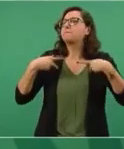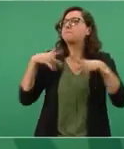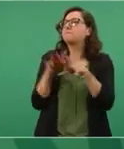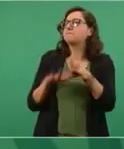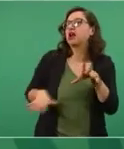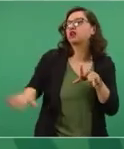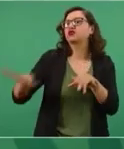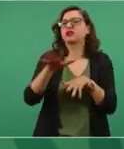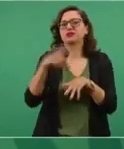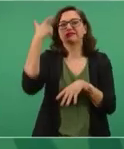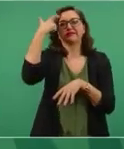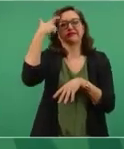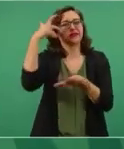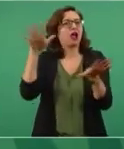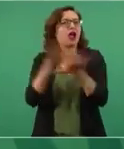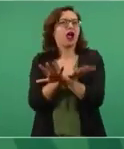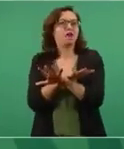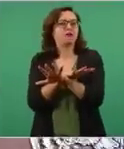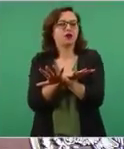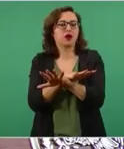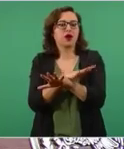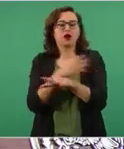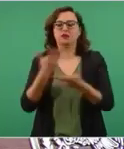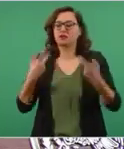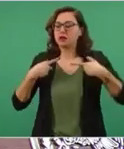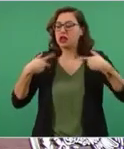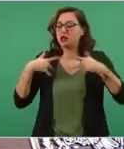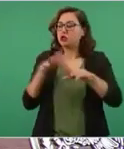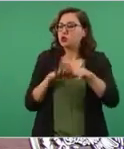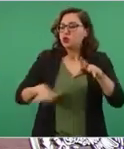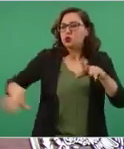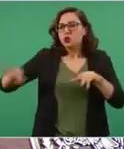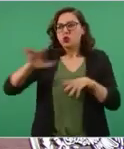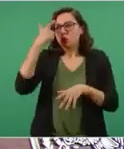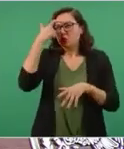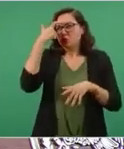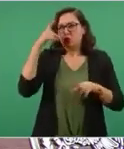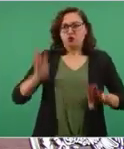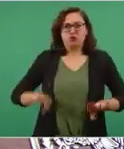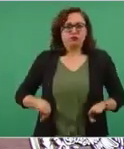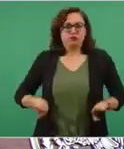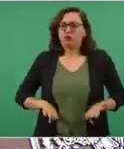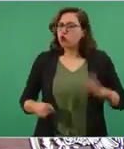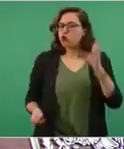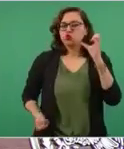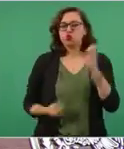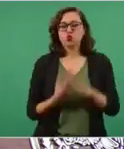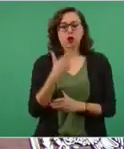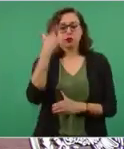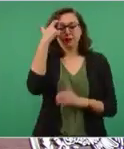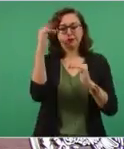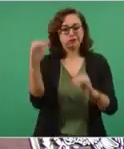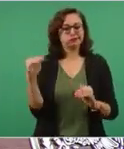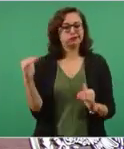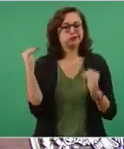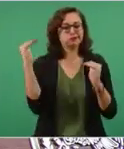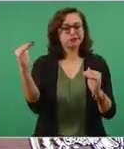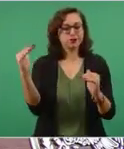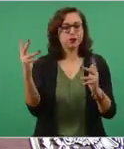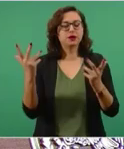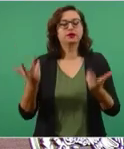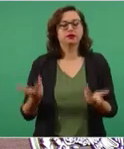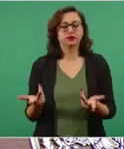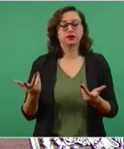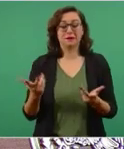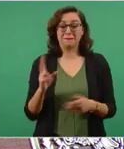cambia todo. Ya este es un pueblo nuevo, con una conciencia cívica de